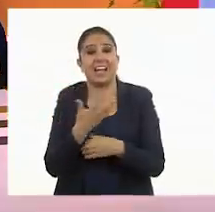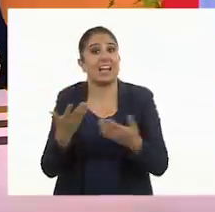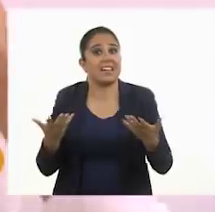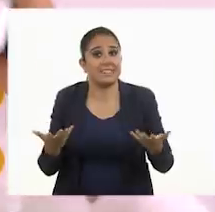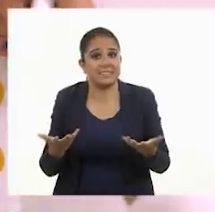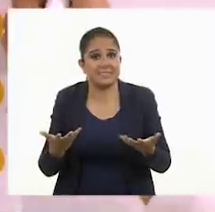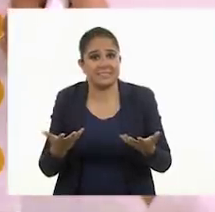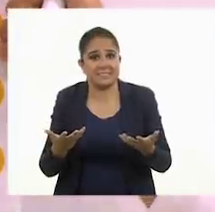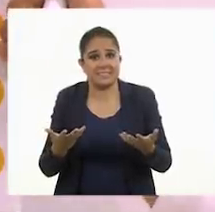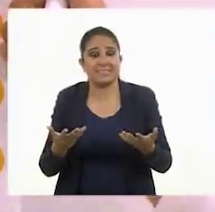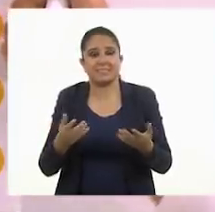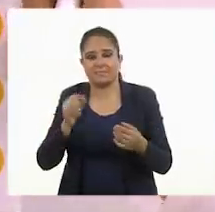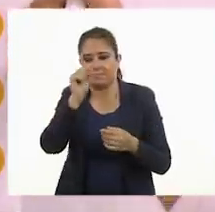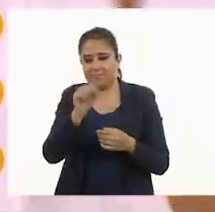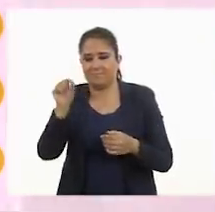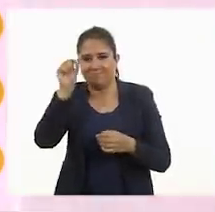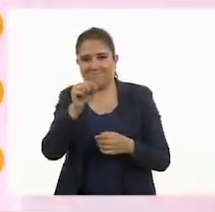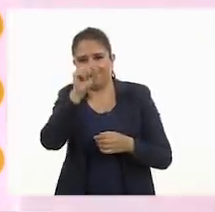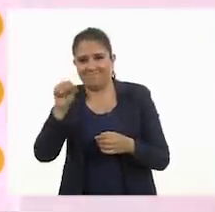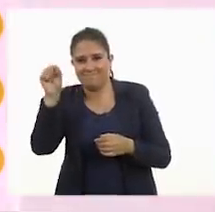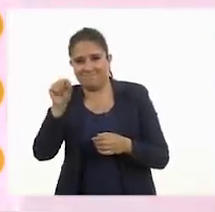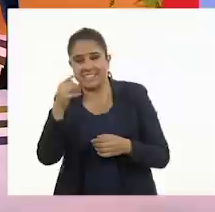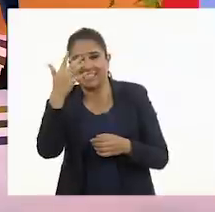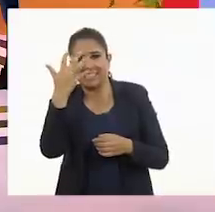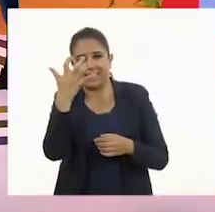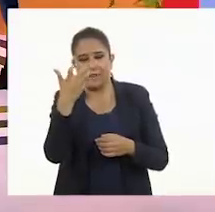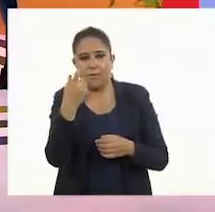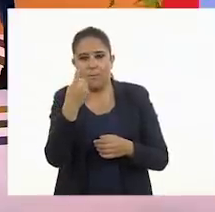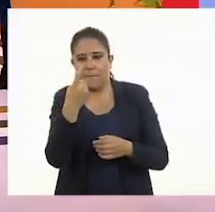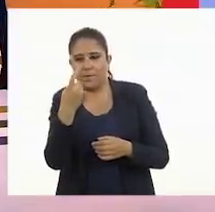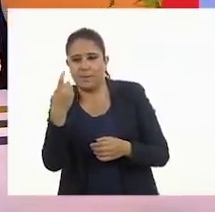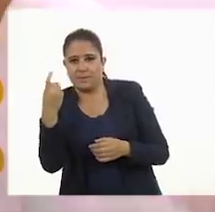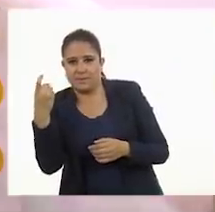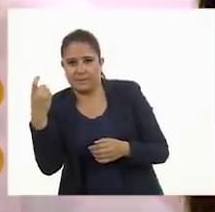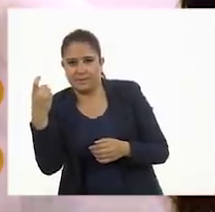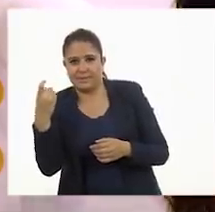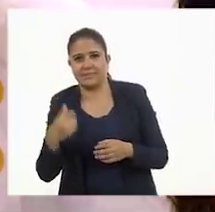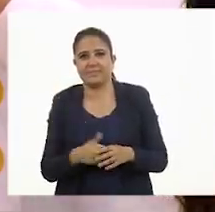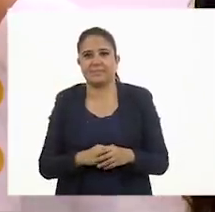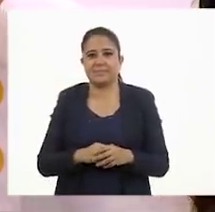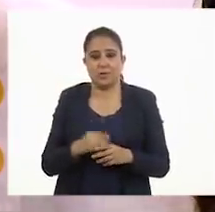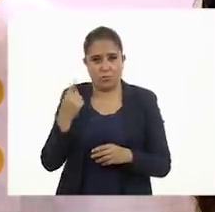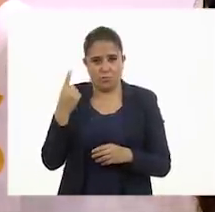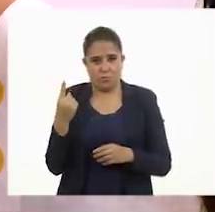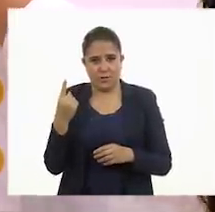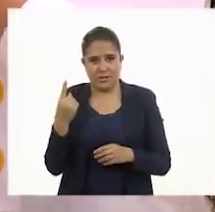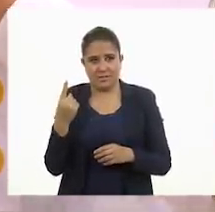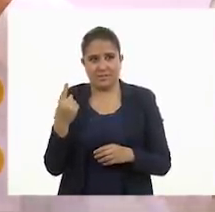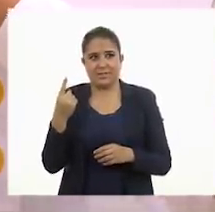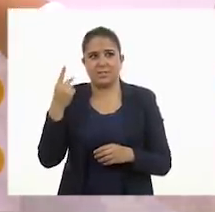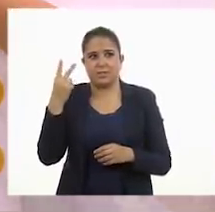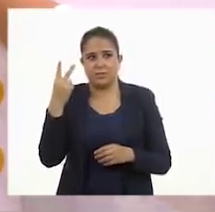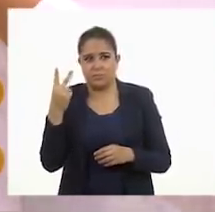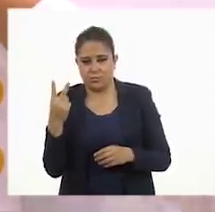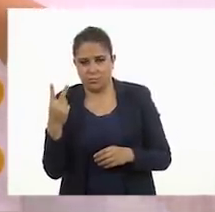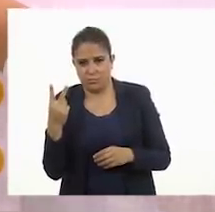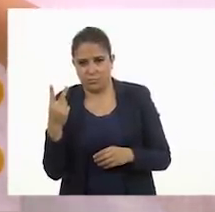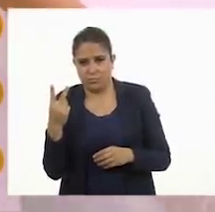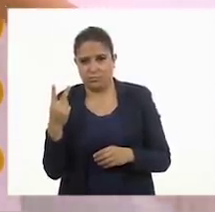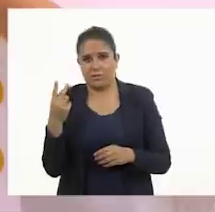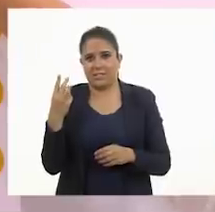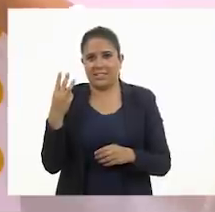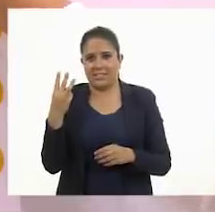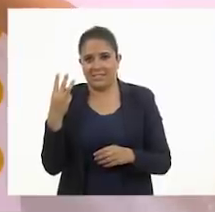tachar cinco monedas de un peso. Una, dos,